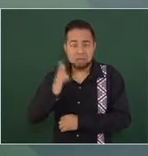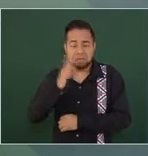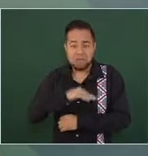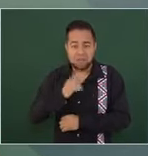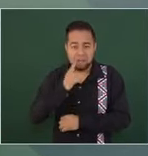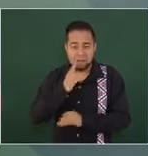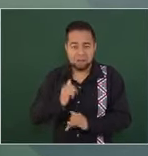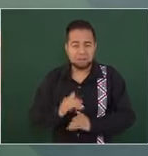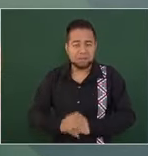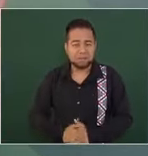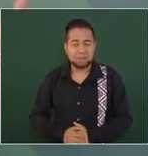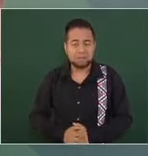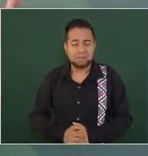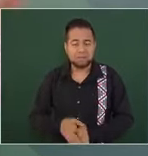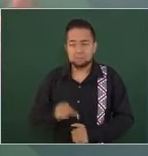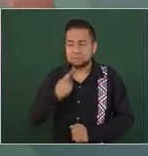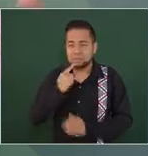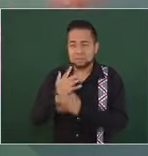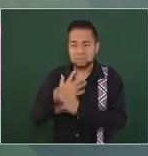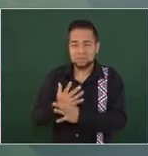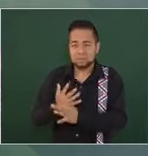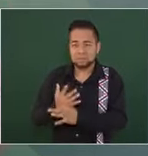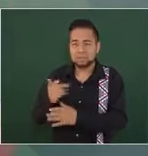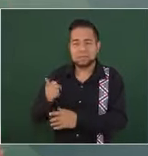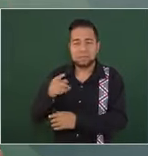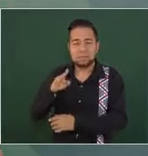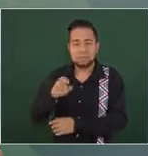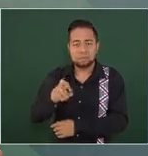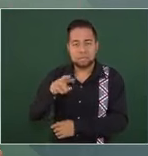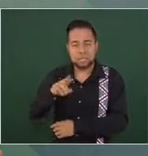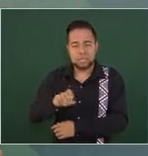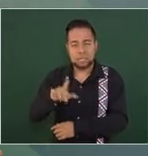pero esto lo dice Bernal Díaz del Castillo